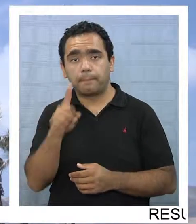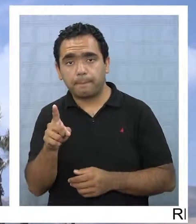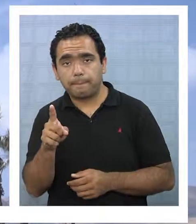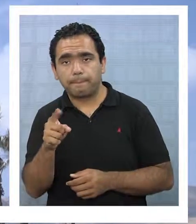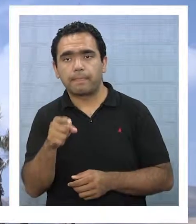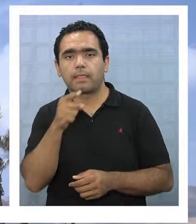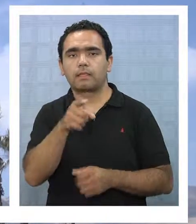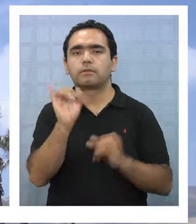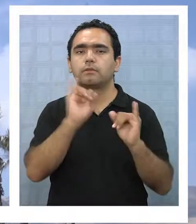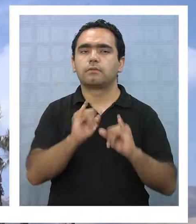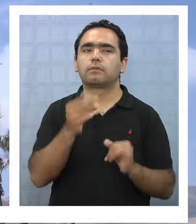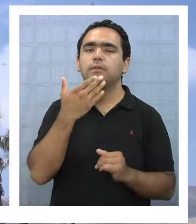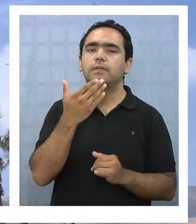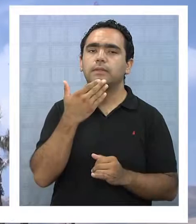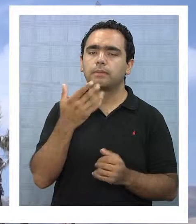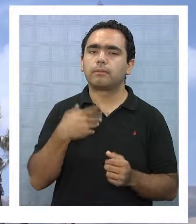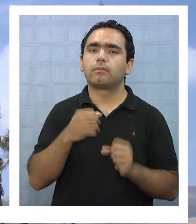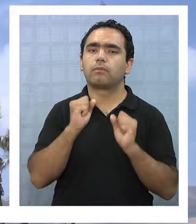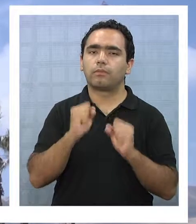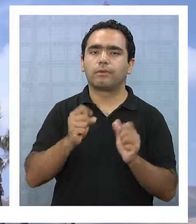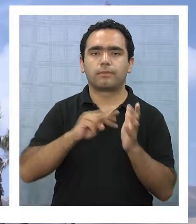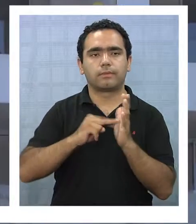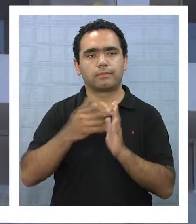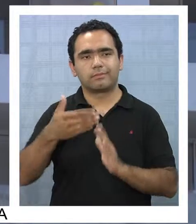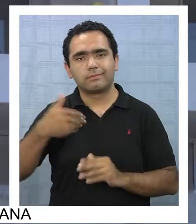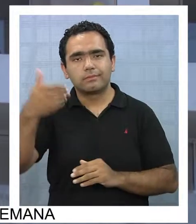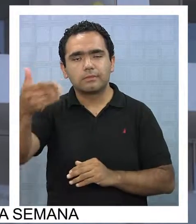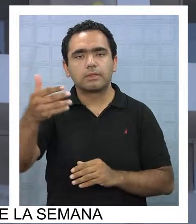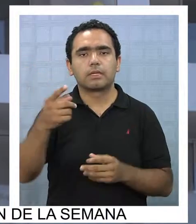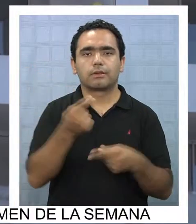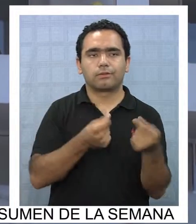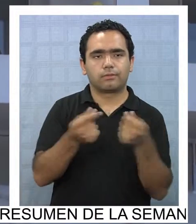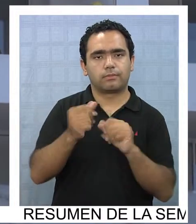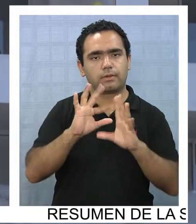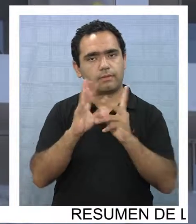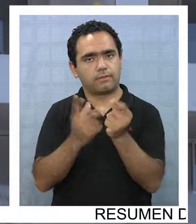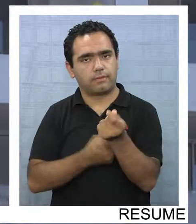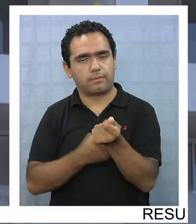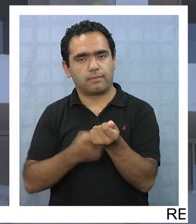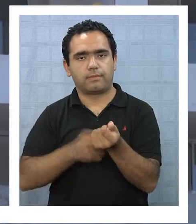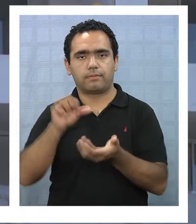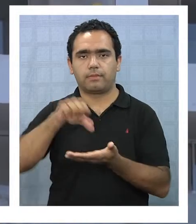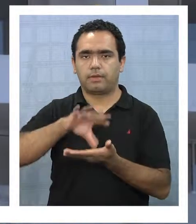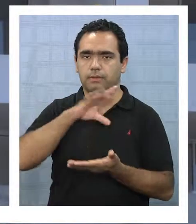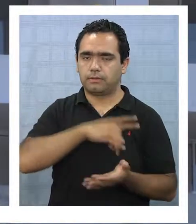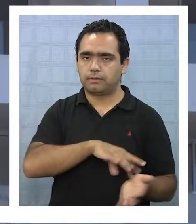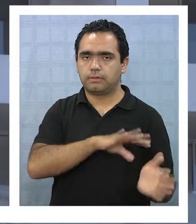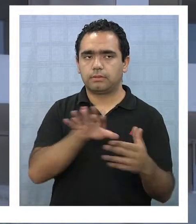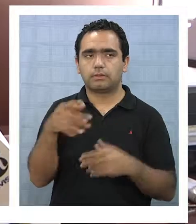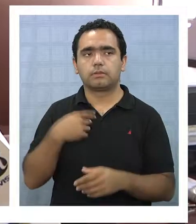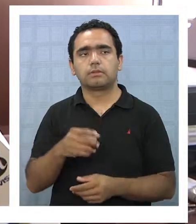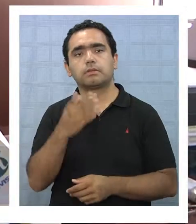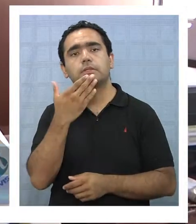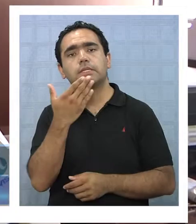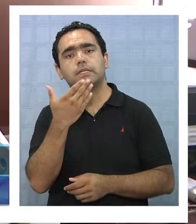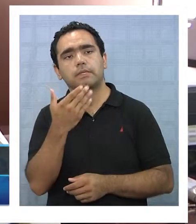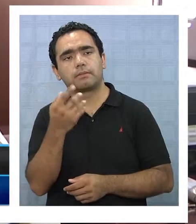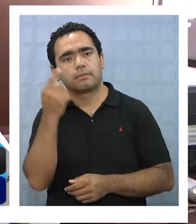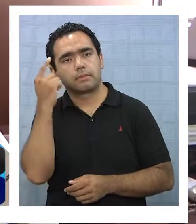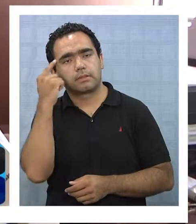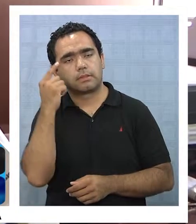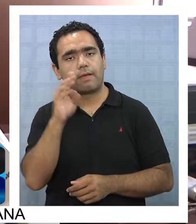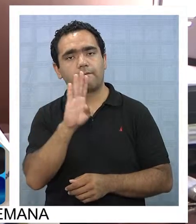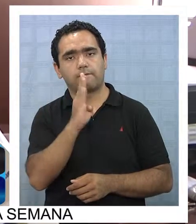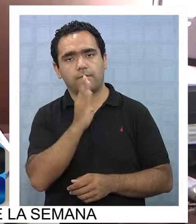embargo, esta medida podría repercutir fuertemente en la economía de las familias de nuestro país. Considera también que en este minuto los